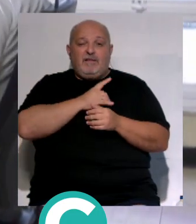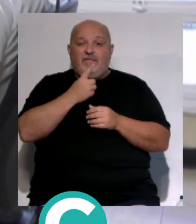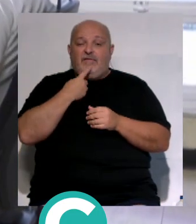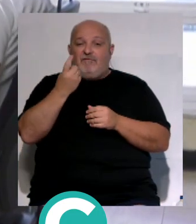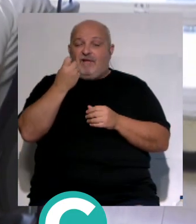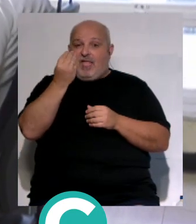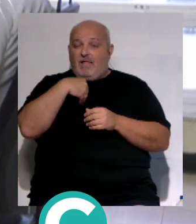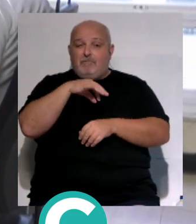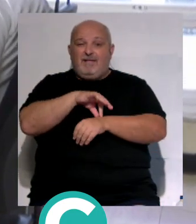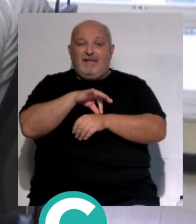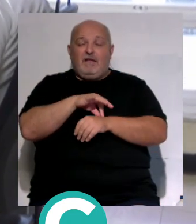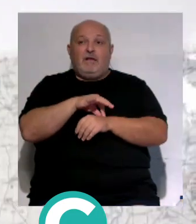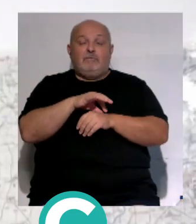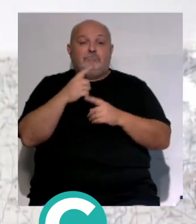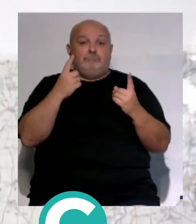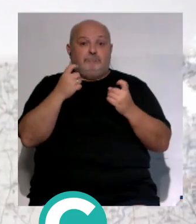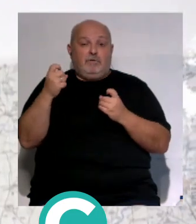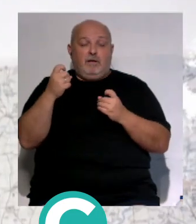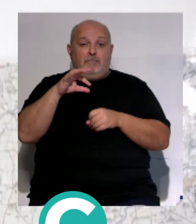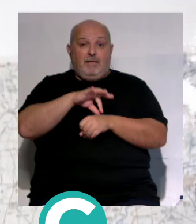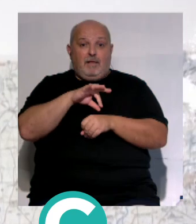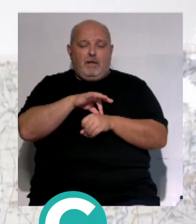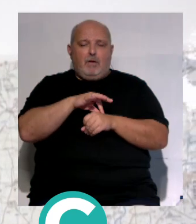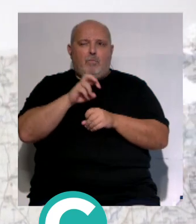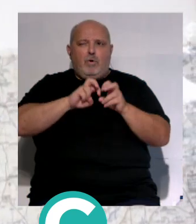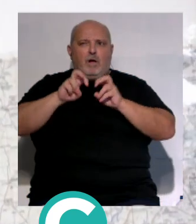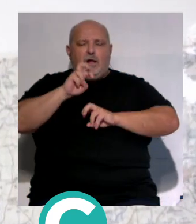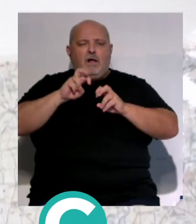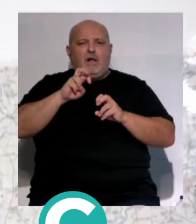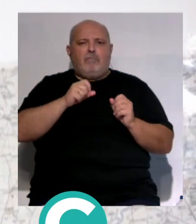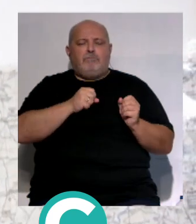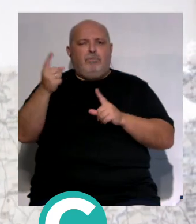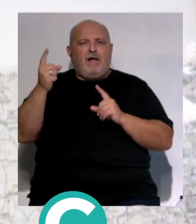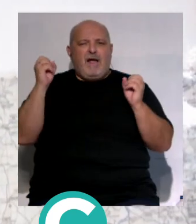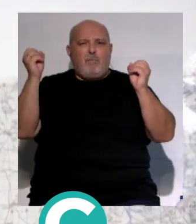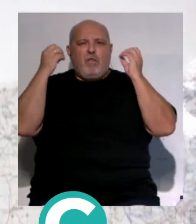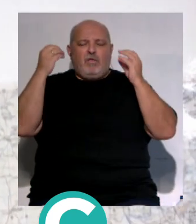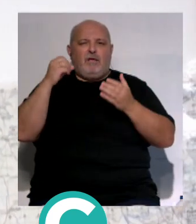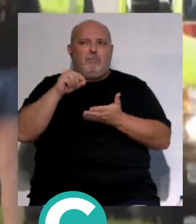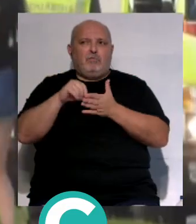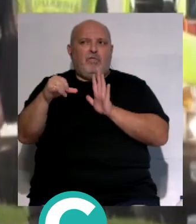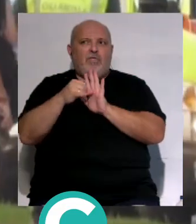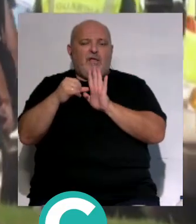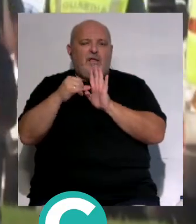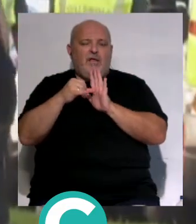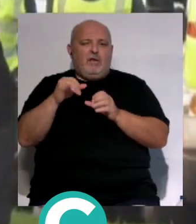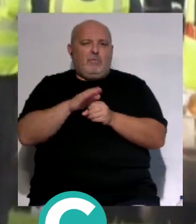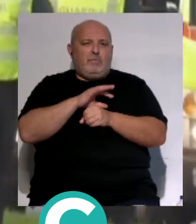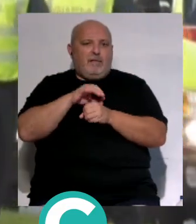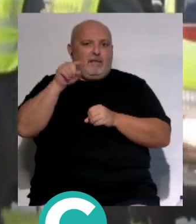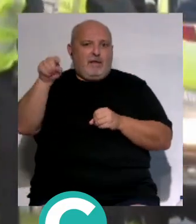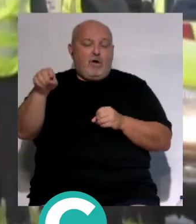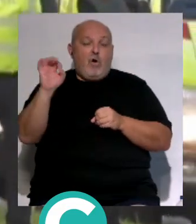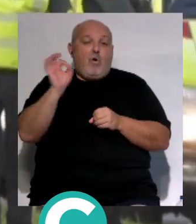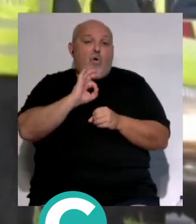profesional médico obliga a que ante la necesidad de facultativo haya que trasladar al paciente en ambulancia hasta el punto más próximo con cobertura médica